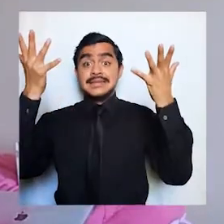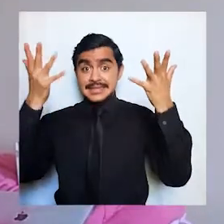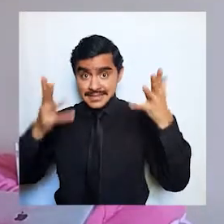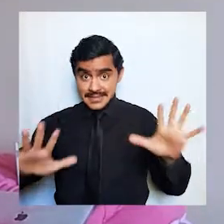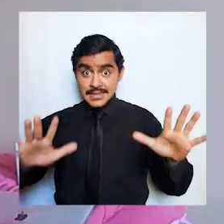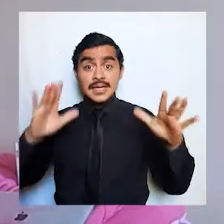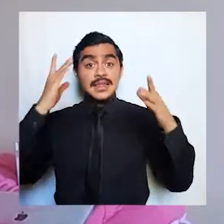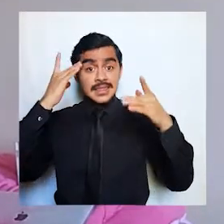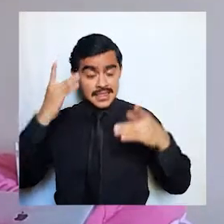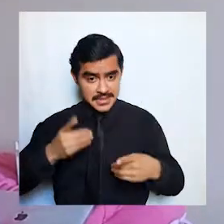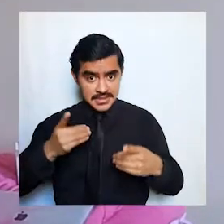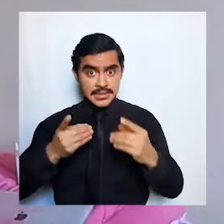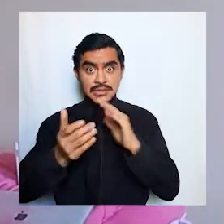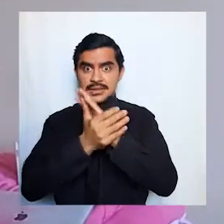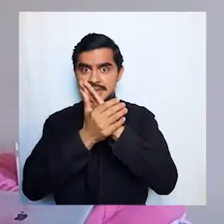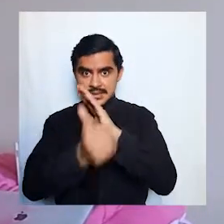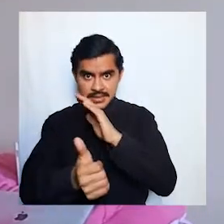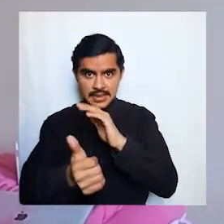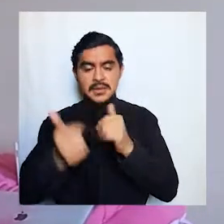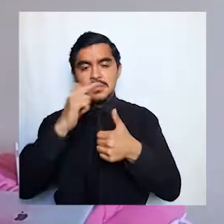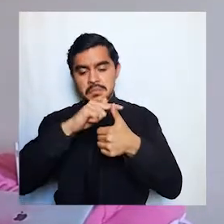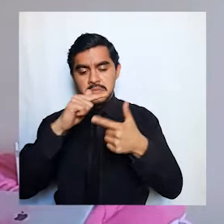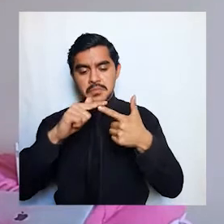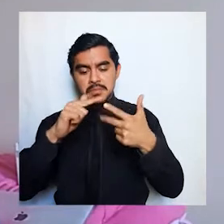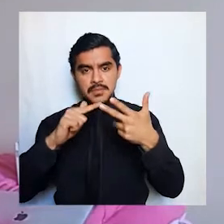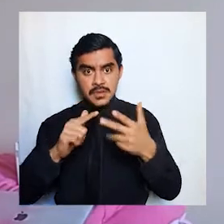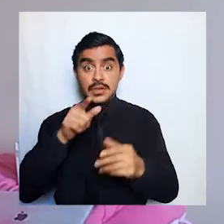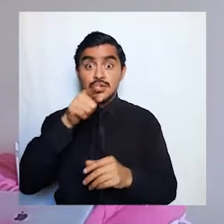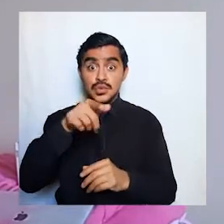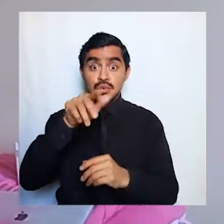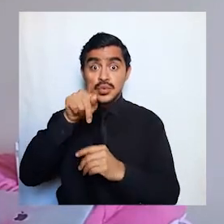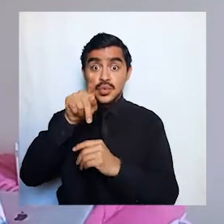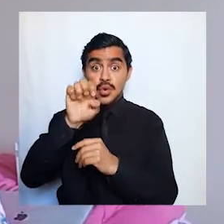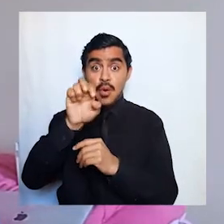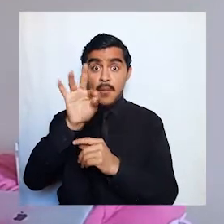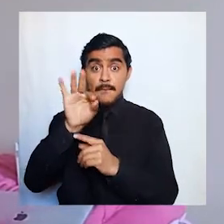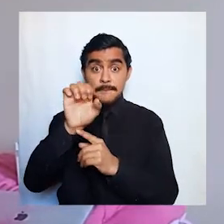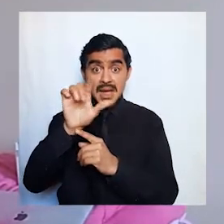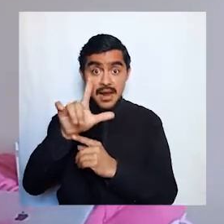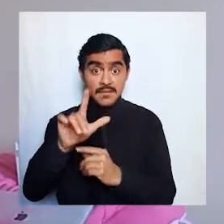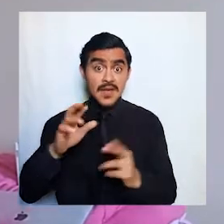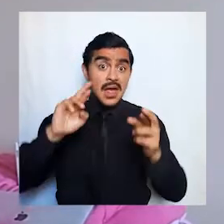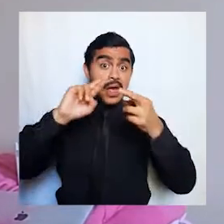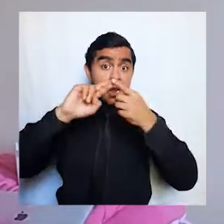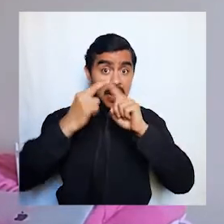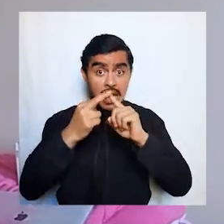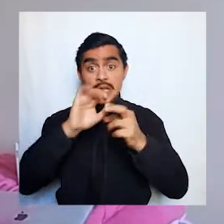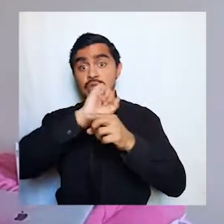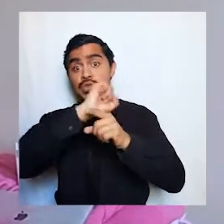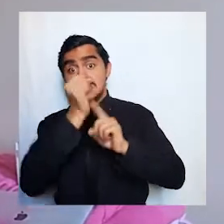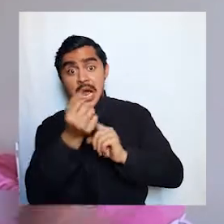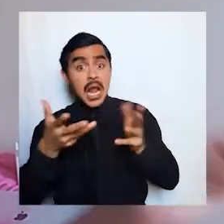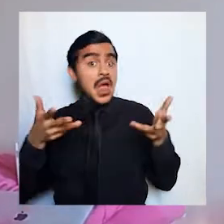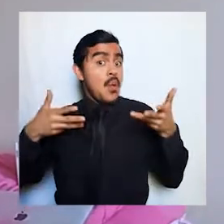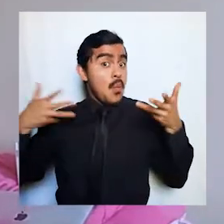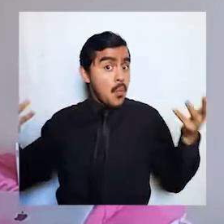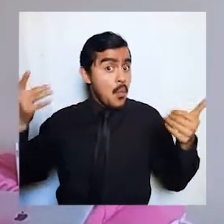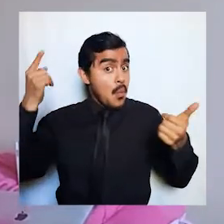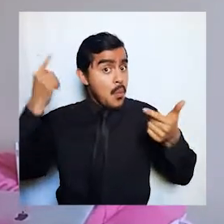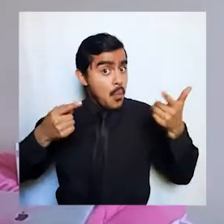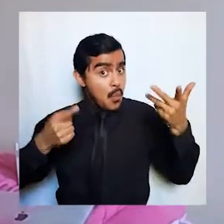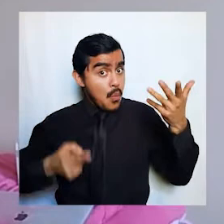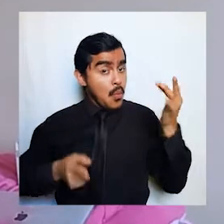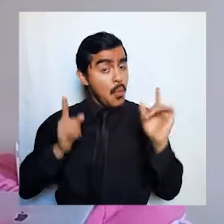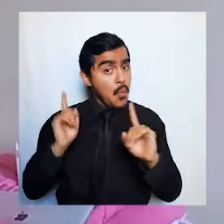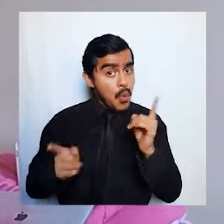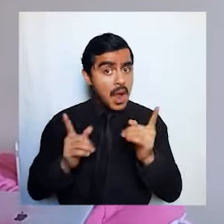definan qué talento van a mostrar ya saben cómo va a ir su perfil si va a ser en tiktok o va a ser en instagram en facebook o en todas las